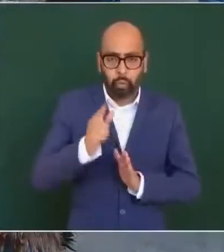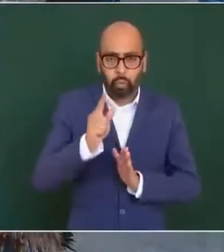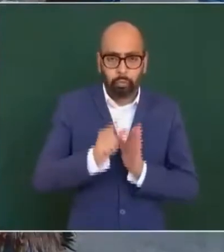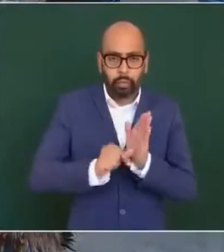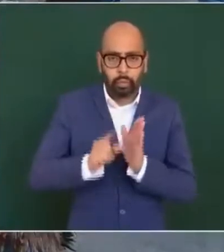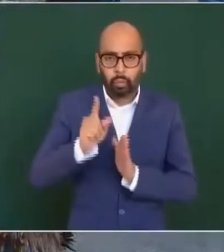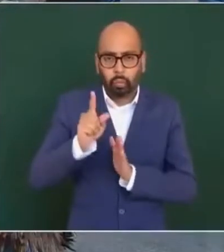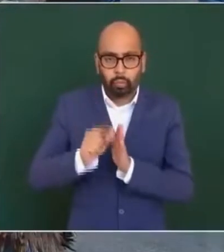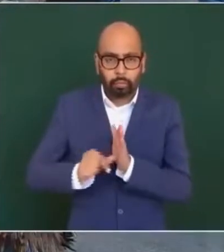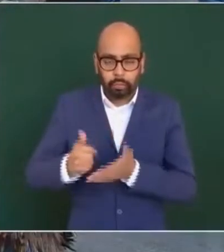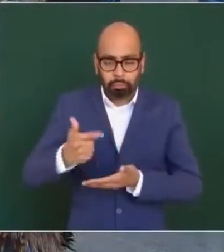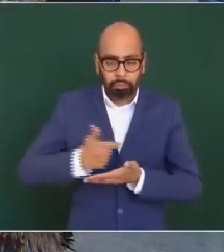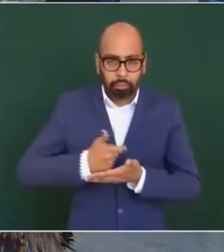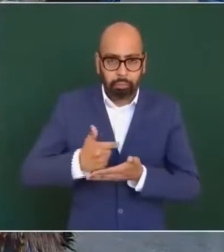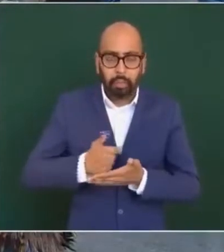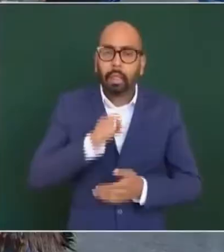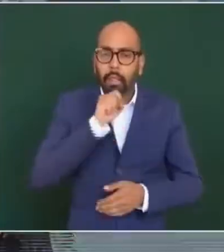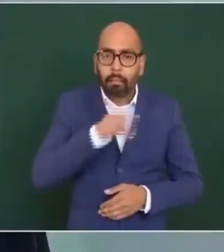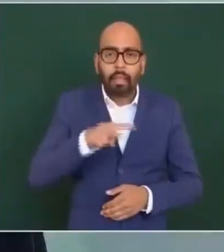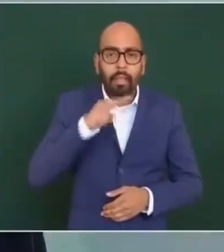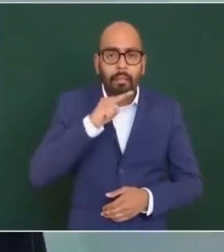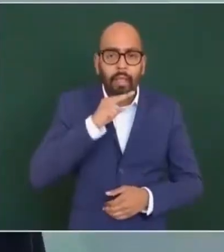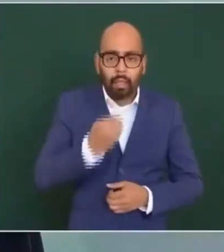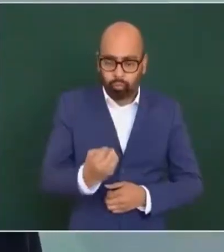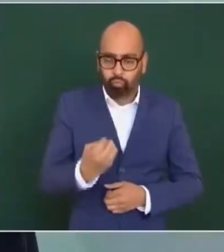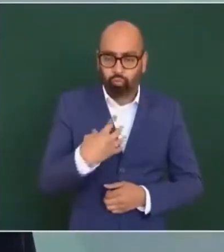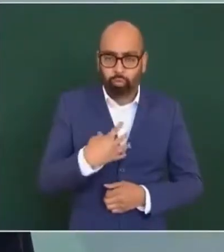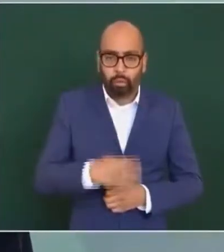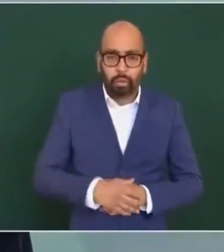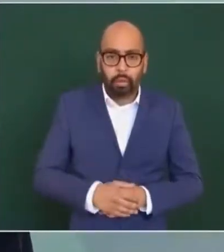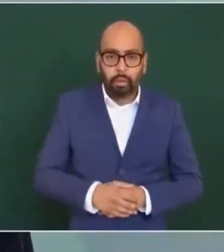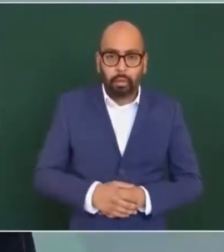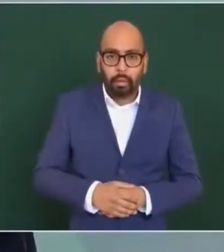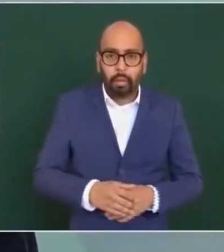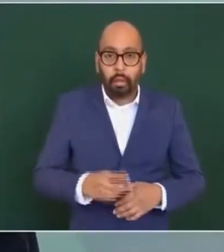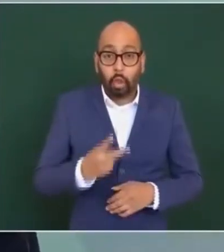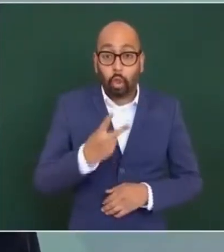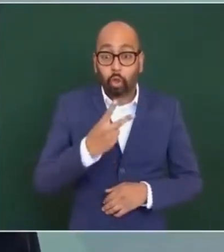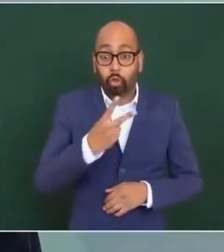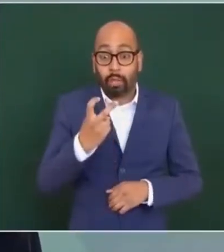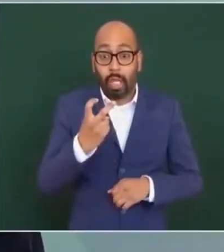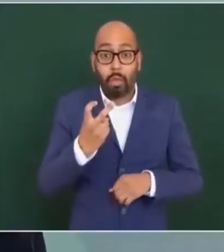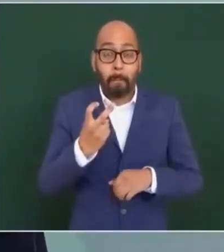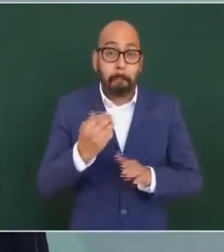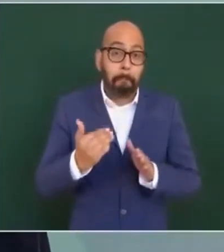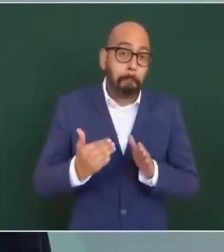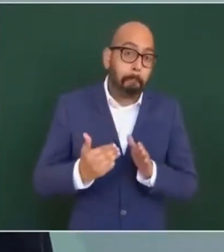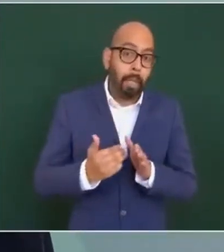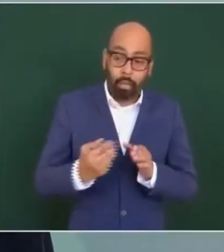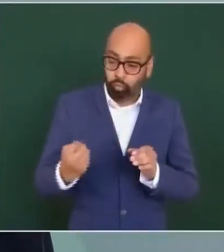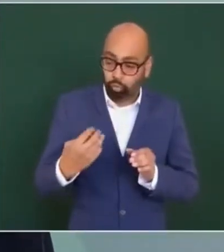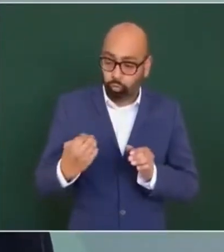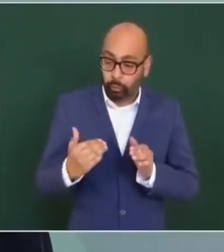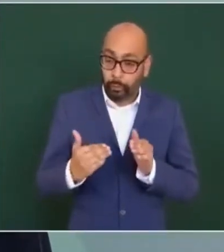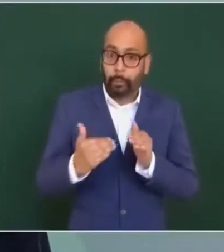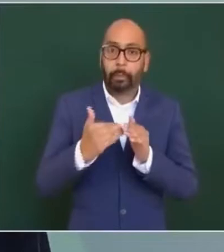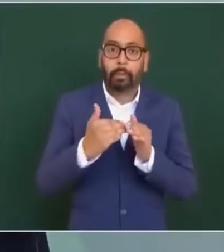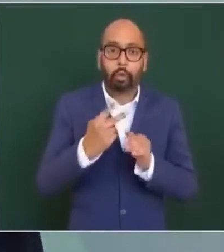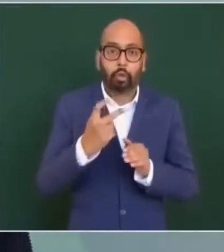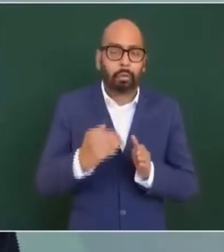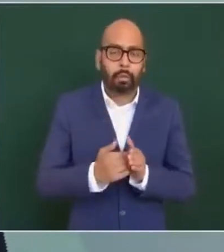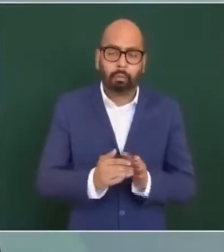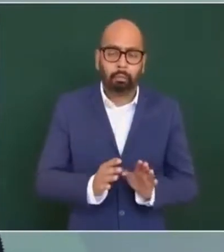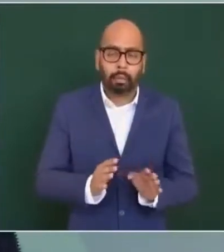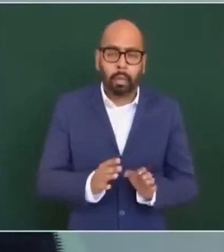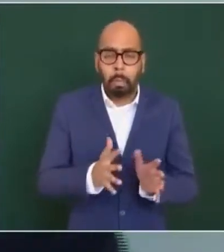van a dar mi aguinaldo, no va a llegar a 200 o por ahí, por 200